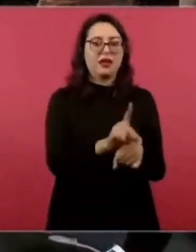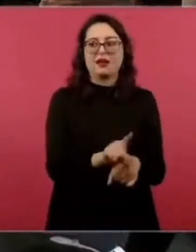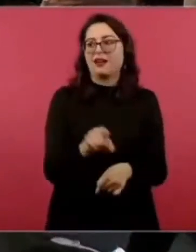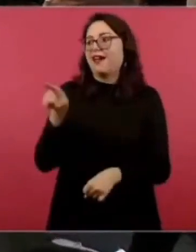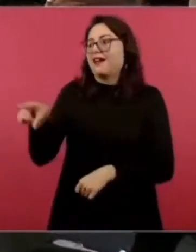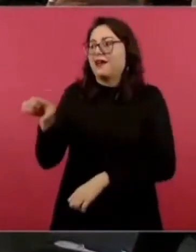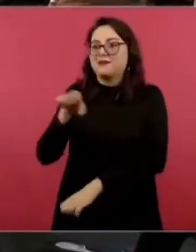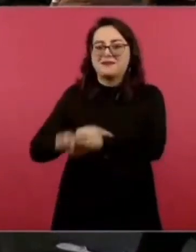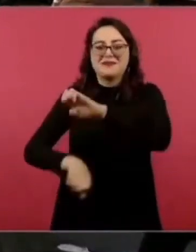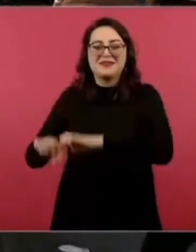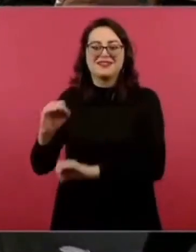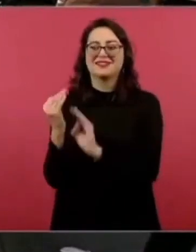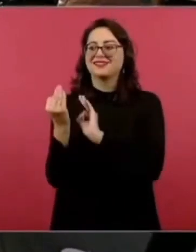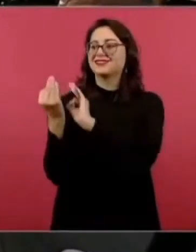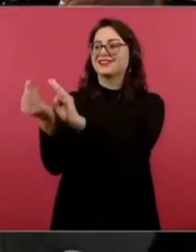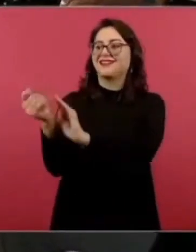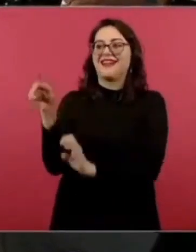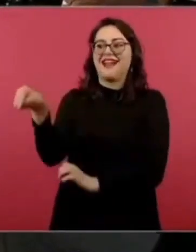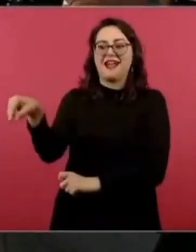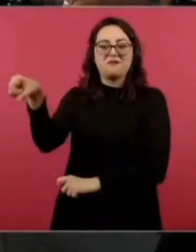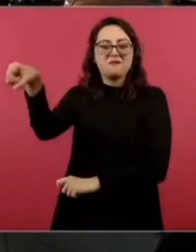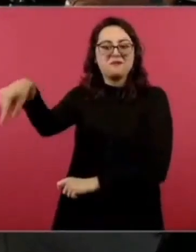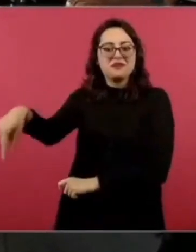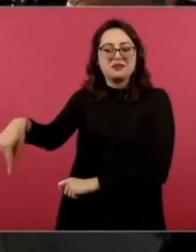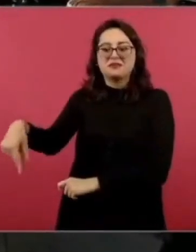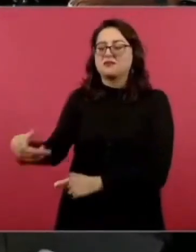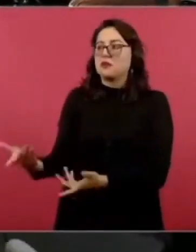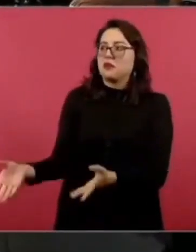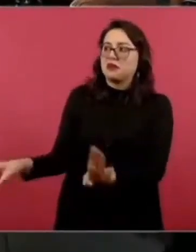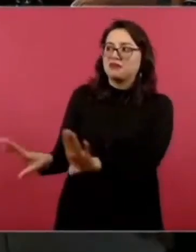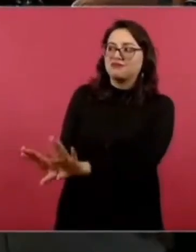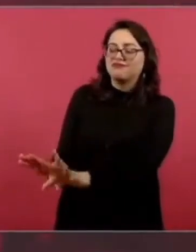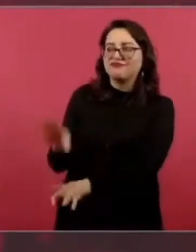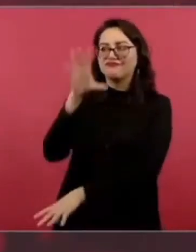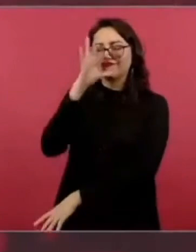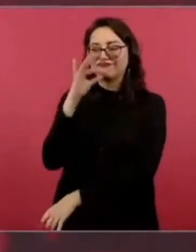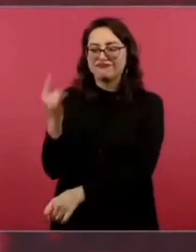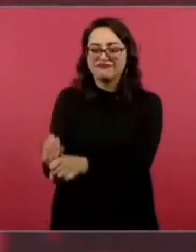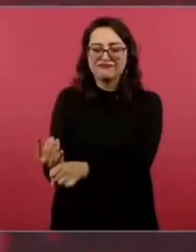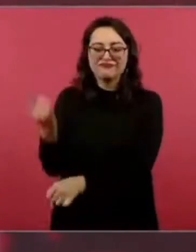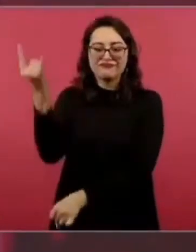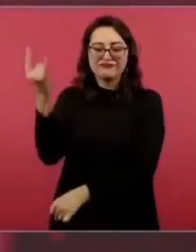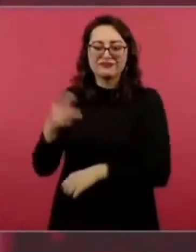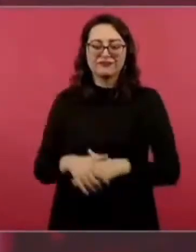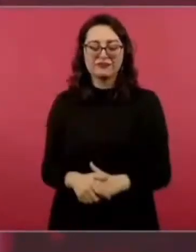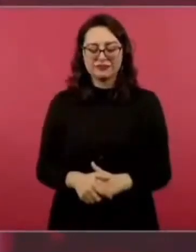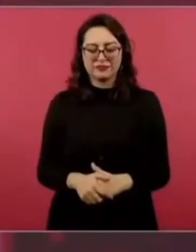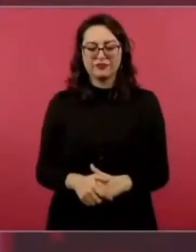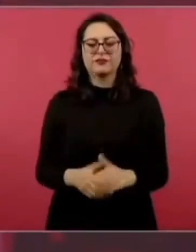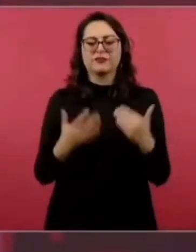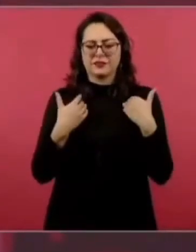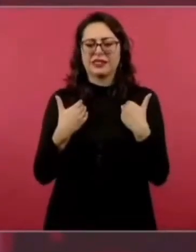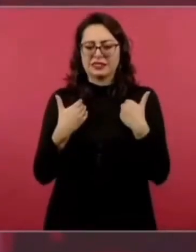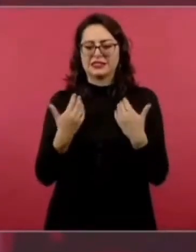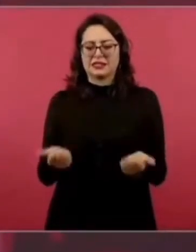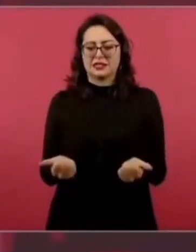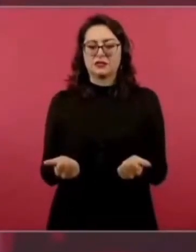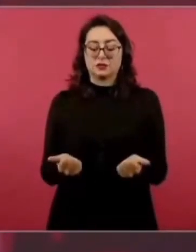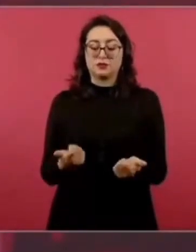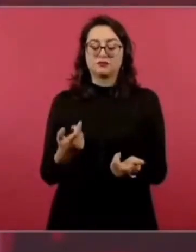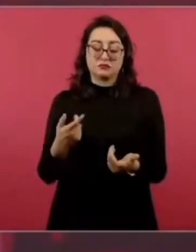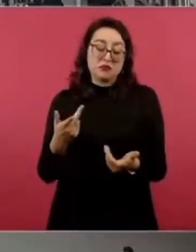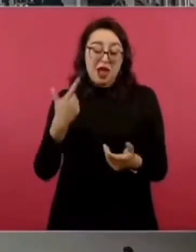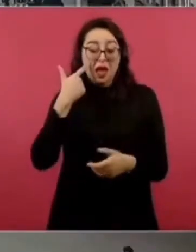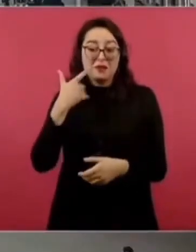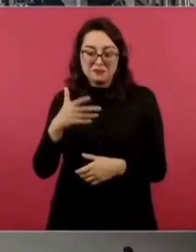la posibilidad de laborar ahí en Altos Hornos entonces estoy consciente de eso y estamos